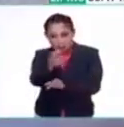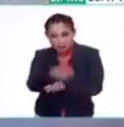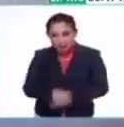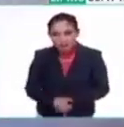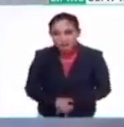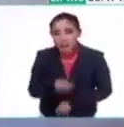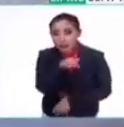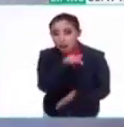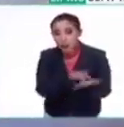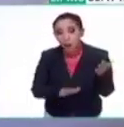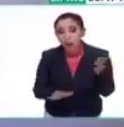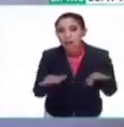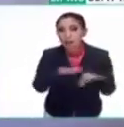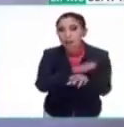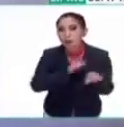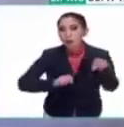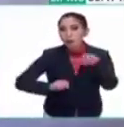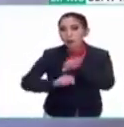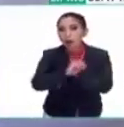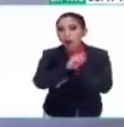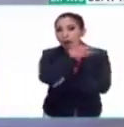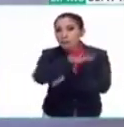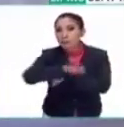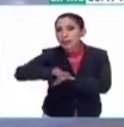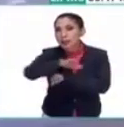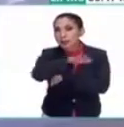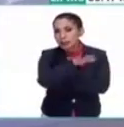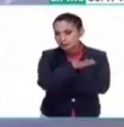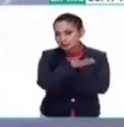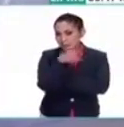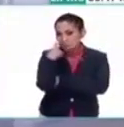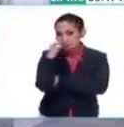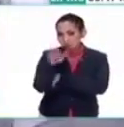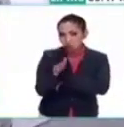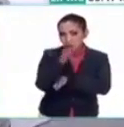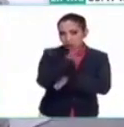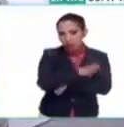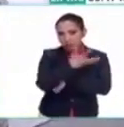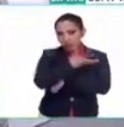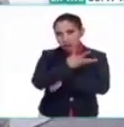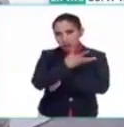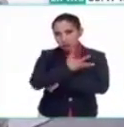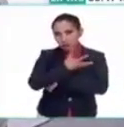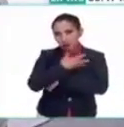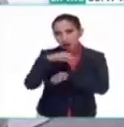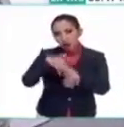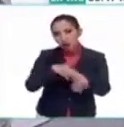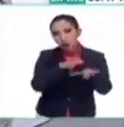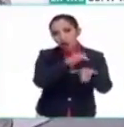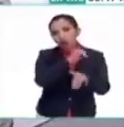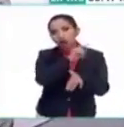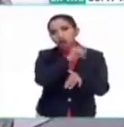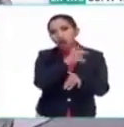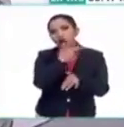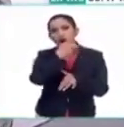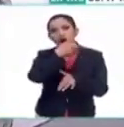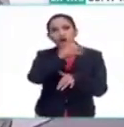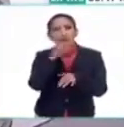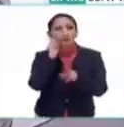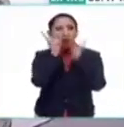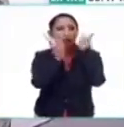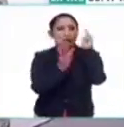Es una zona de transición ambiental. Hacia un lado tenemos ya la costa del Golfo, con toda esta